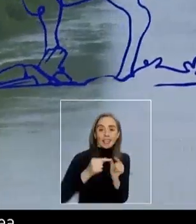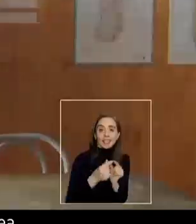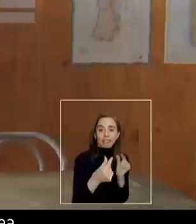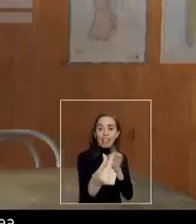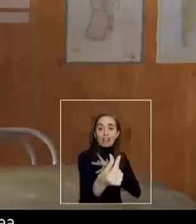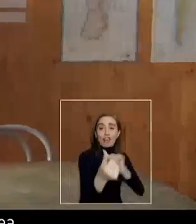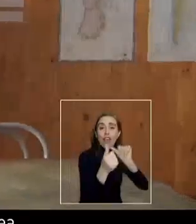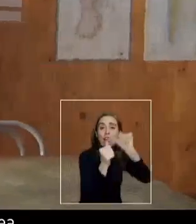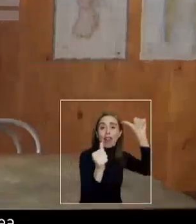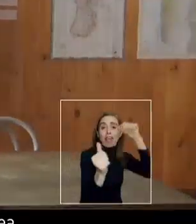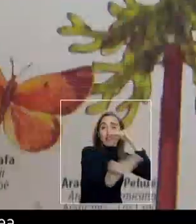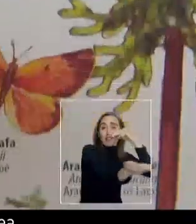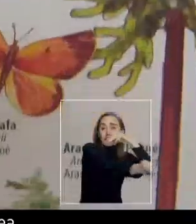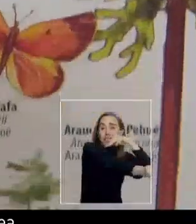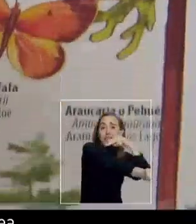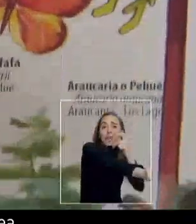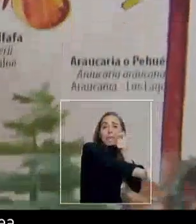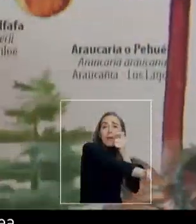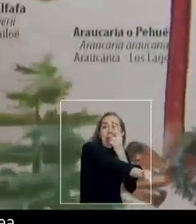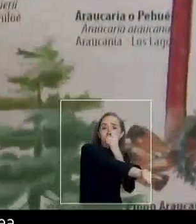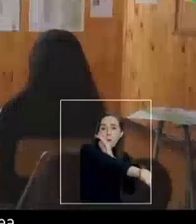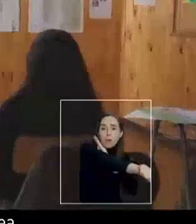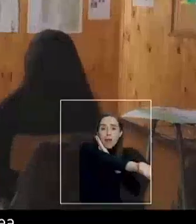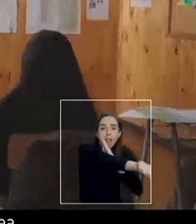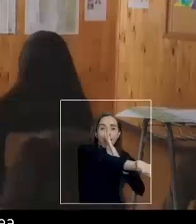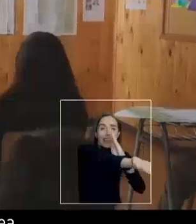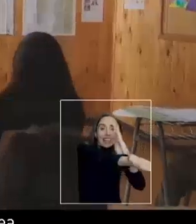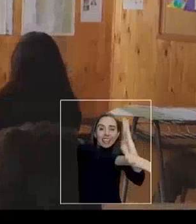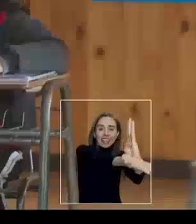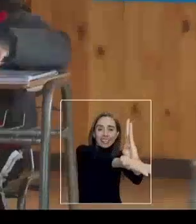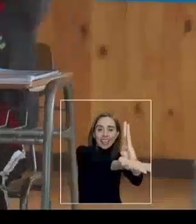Dentro de un territorio que de lejos parece una sola línea.